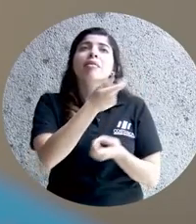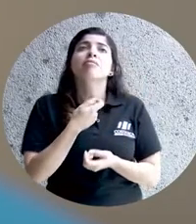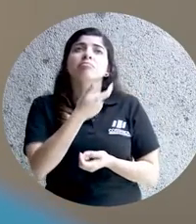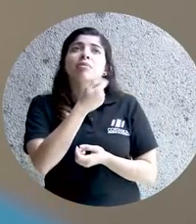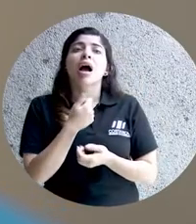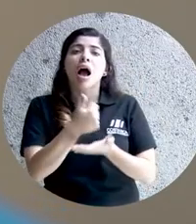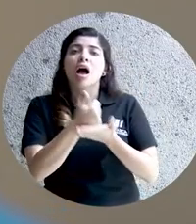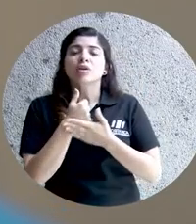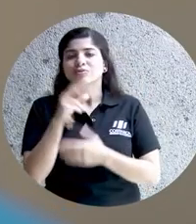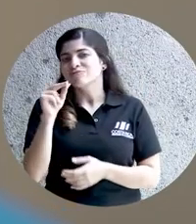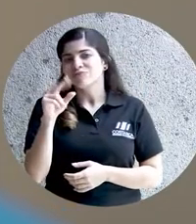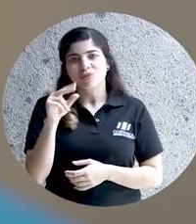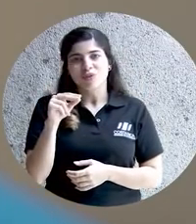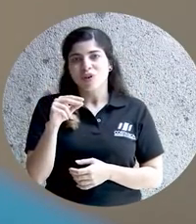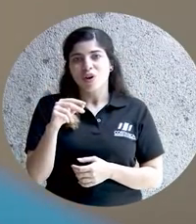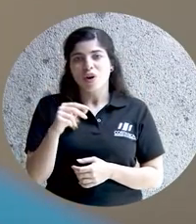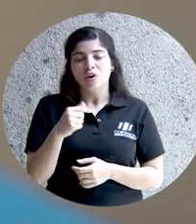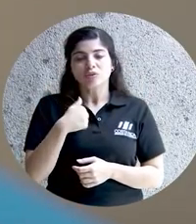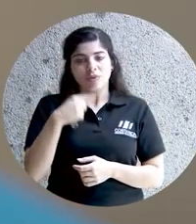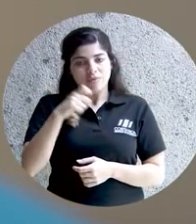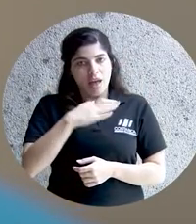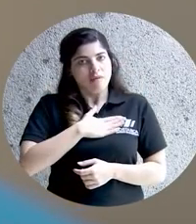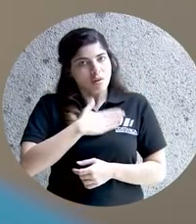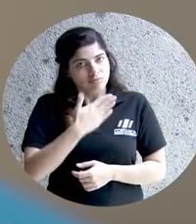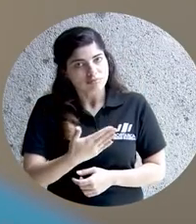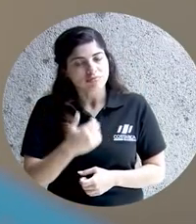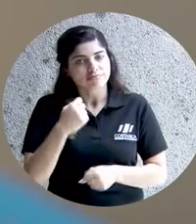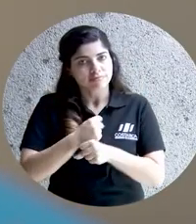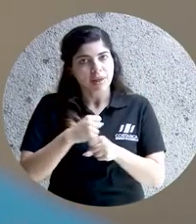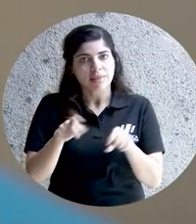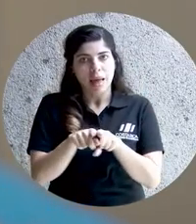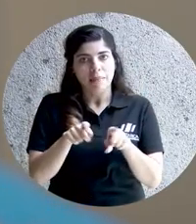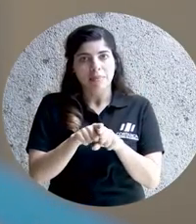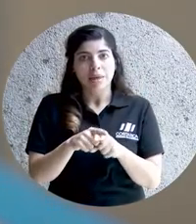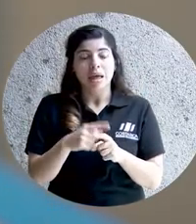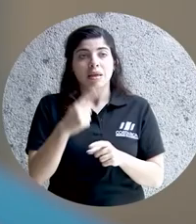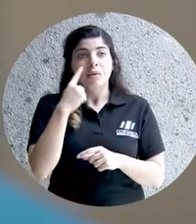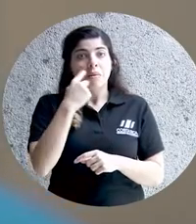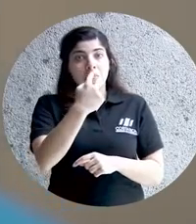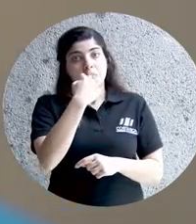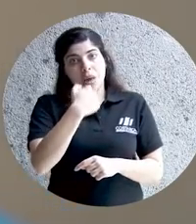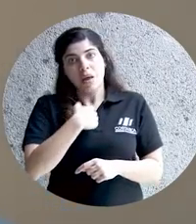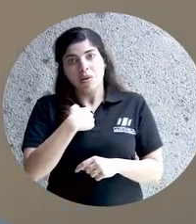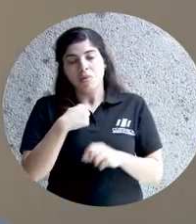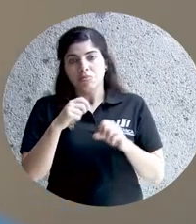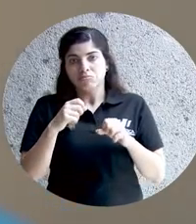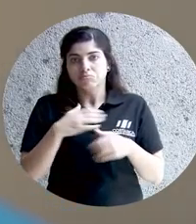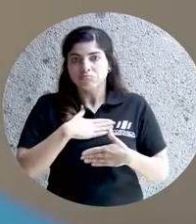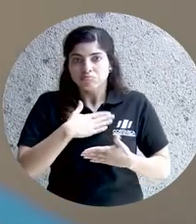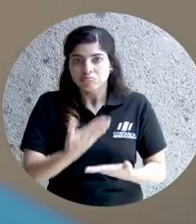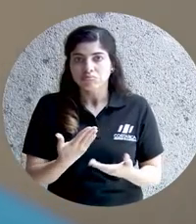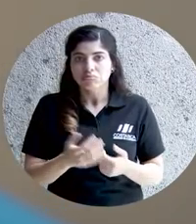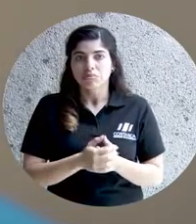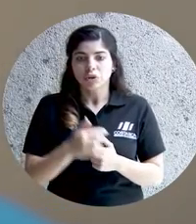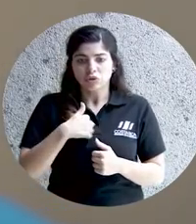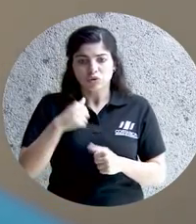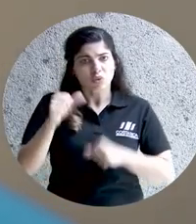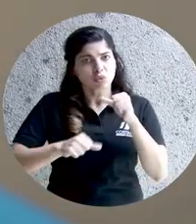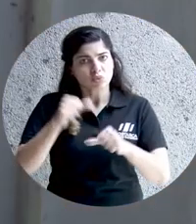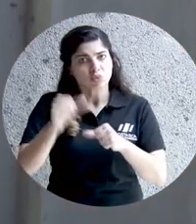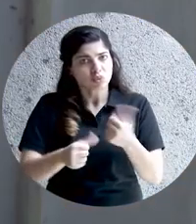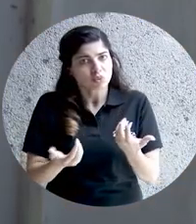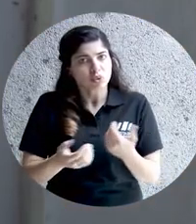que le den ayuda a uno, verdad, sin poner de su parte uno. Entonces vieron eso en mí, que